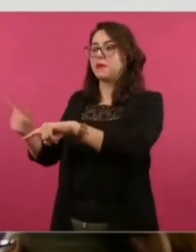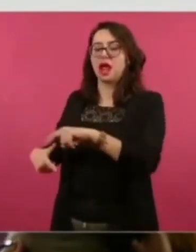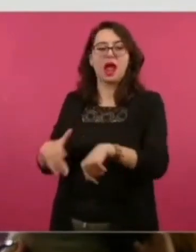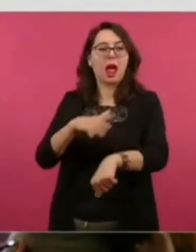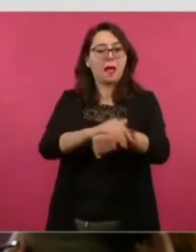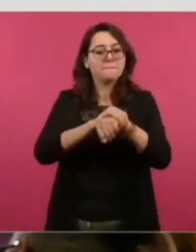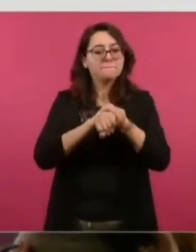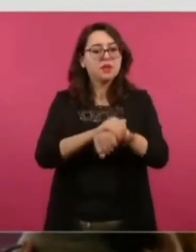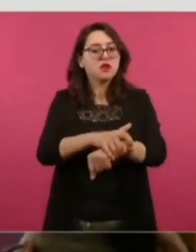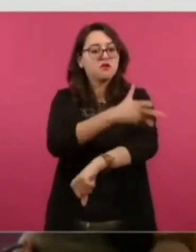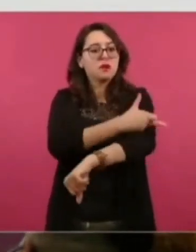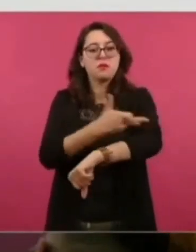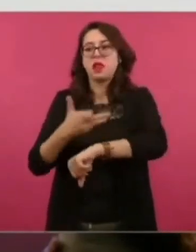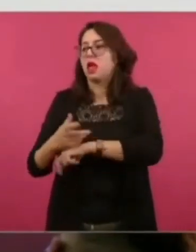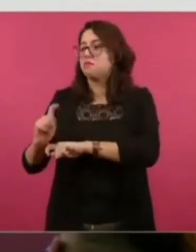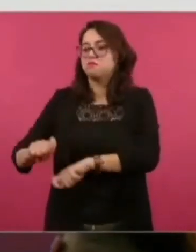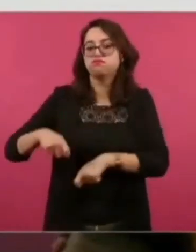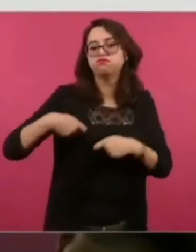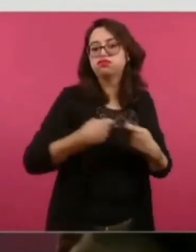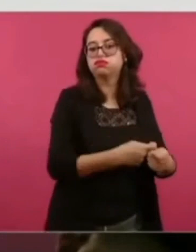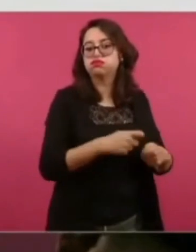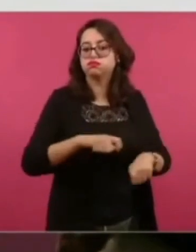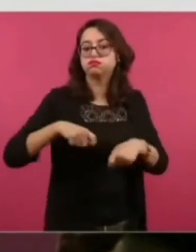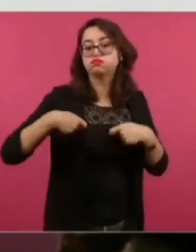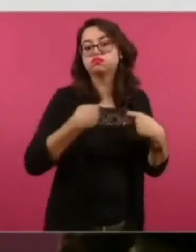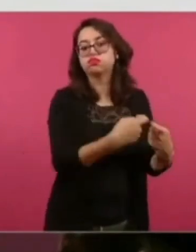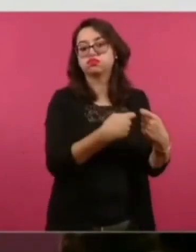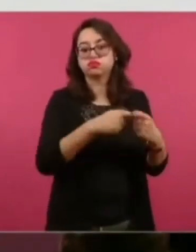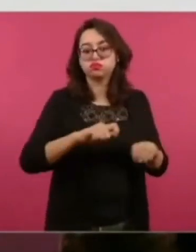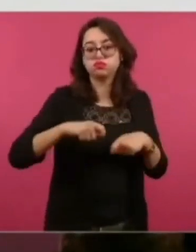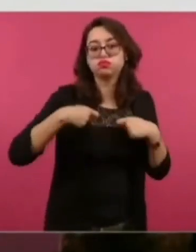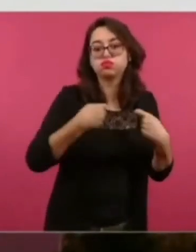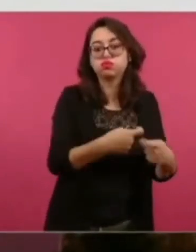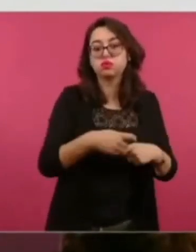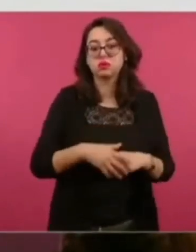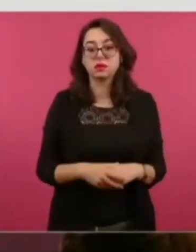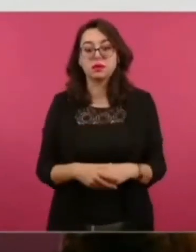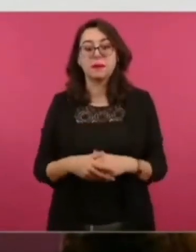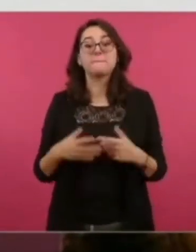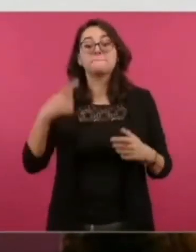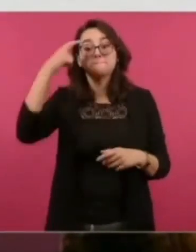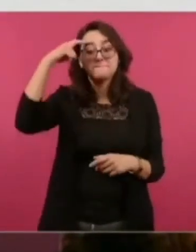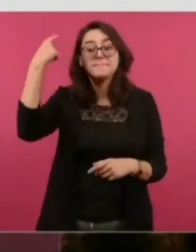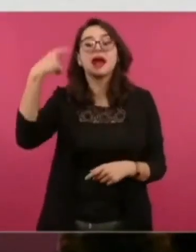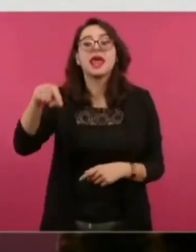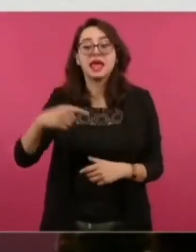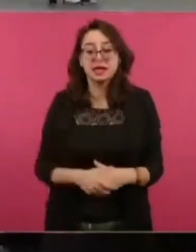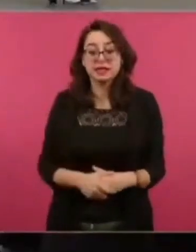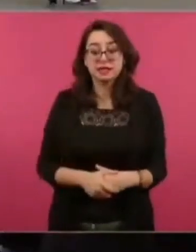Porque quería crear un grupo compacto.